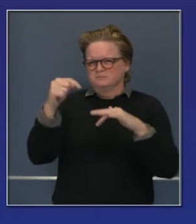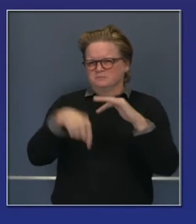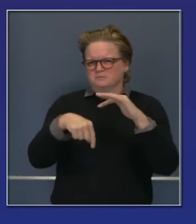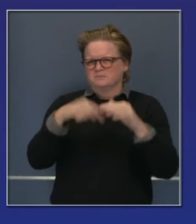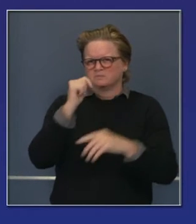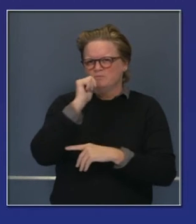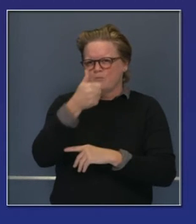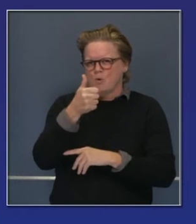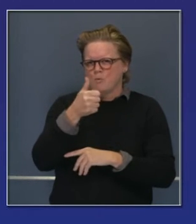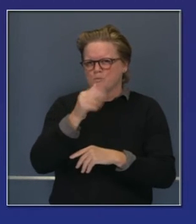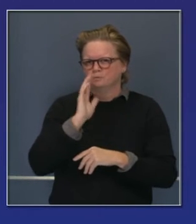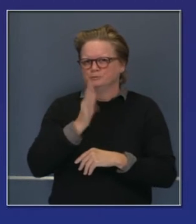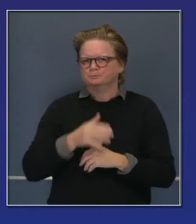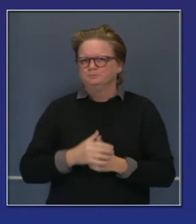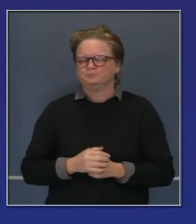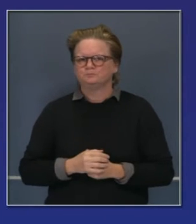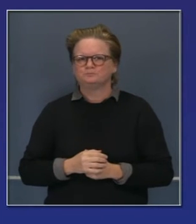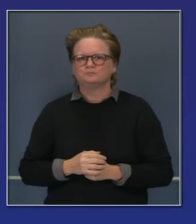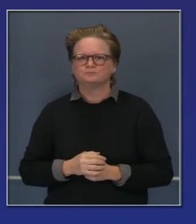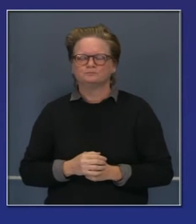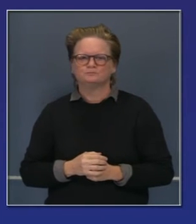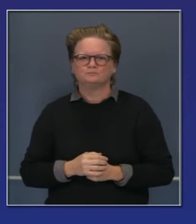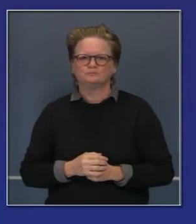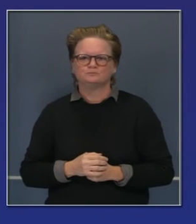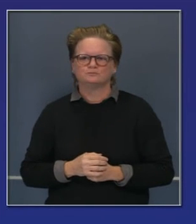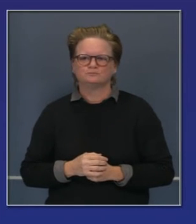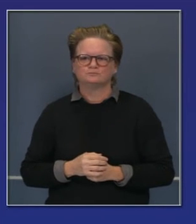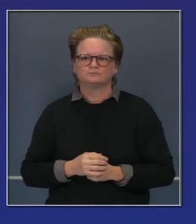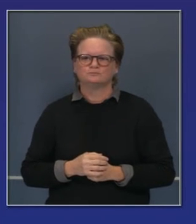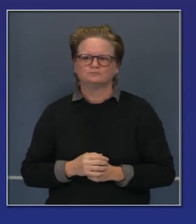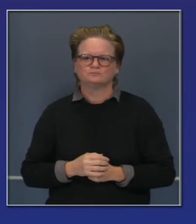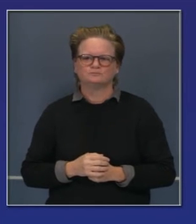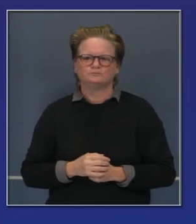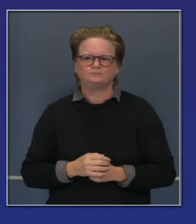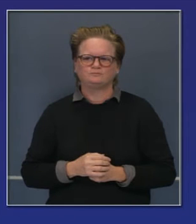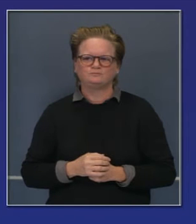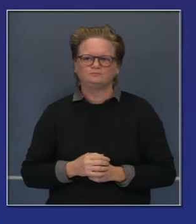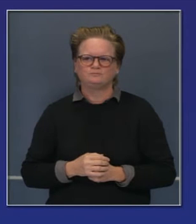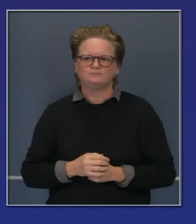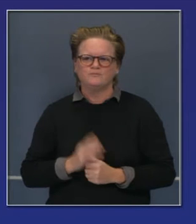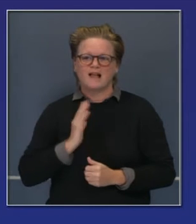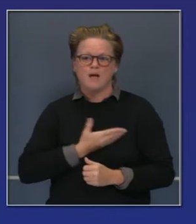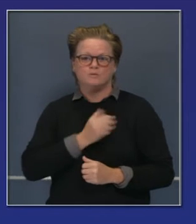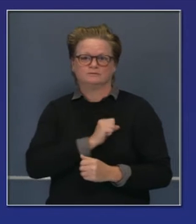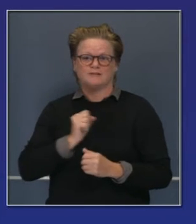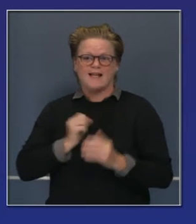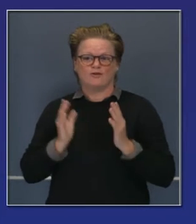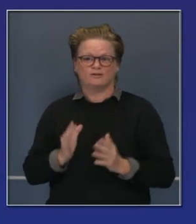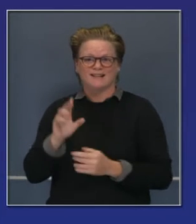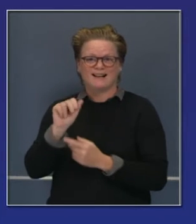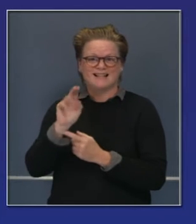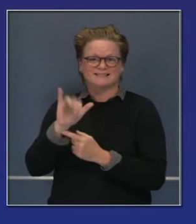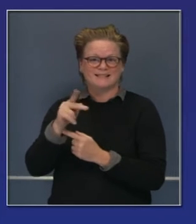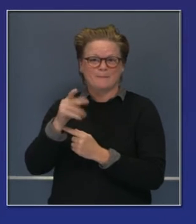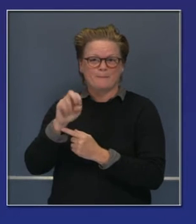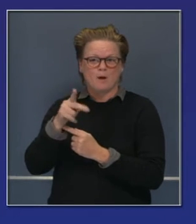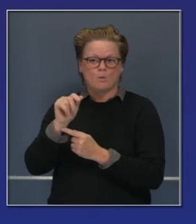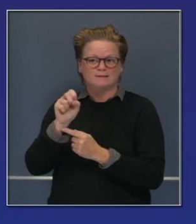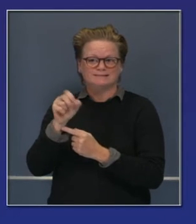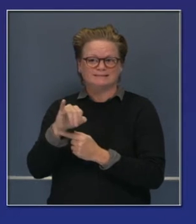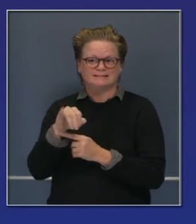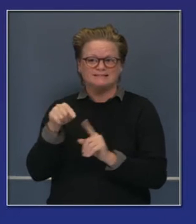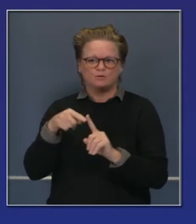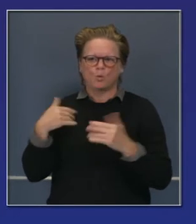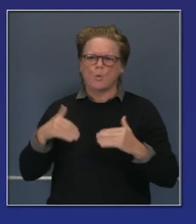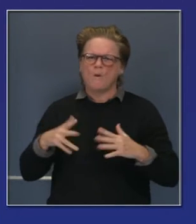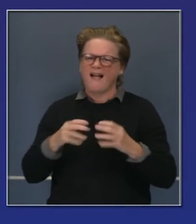Obamacare con el apoyo increíble de Nancy Pelosi, nuestra portavoz. No podía haber sucedido sin